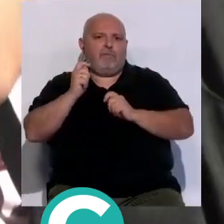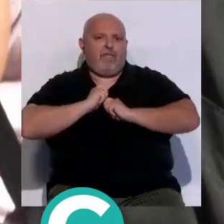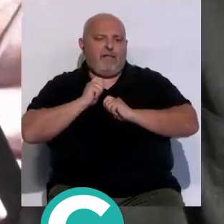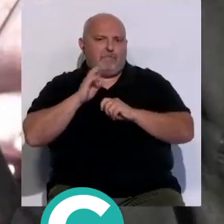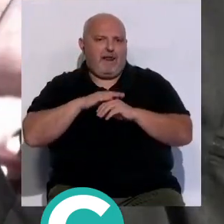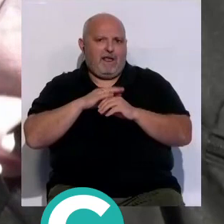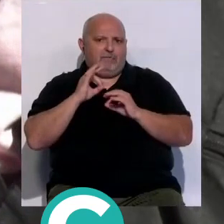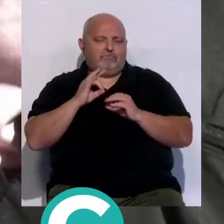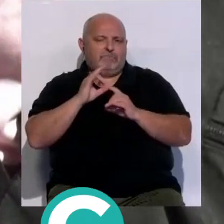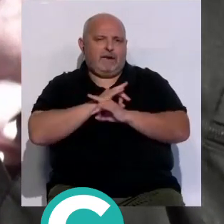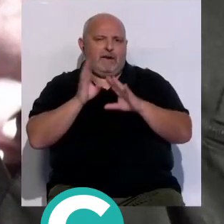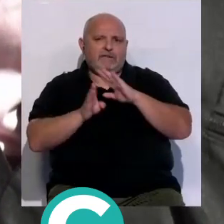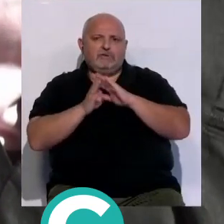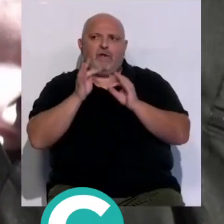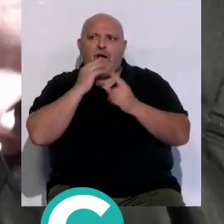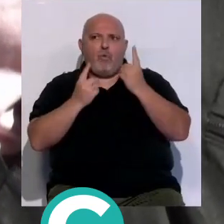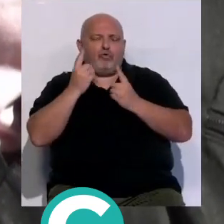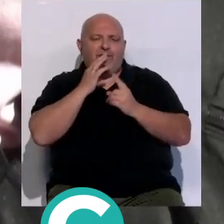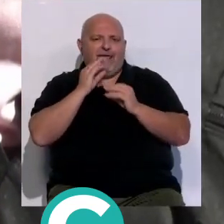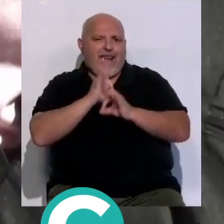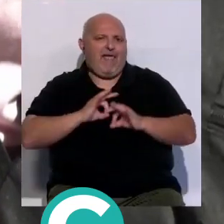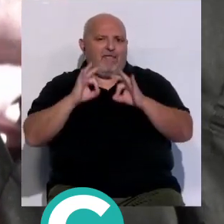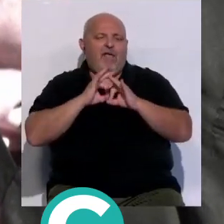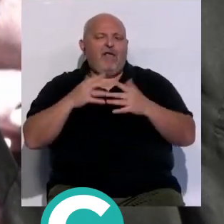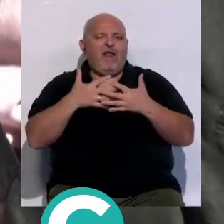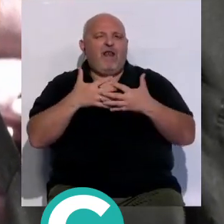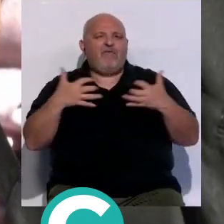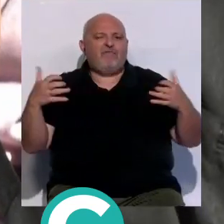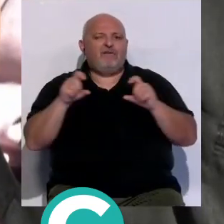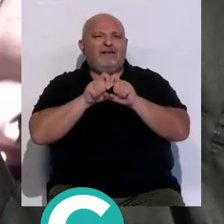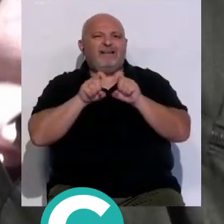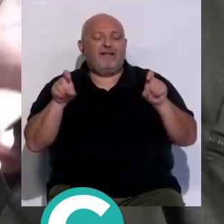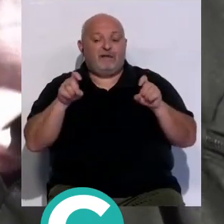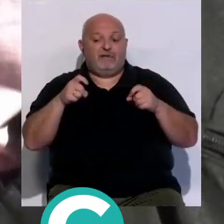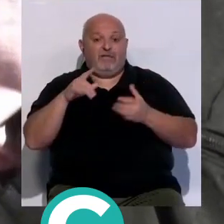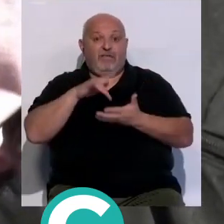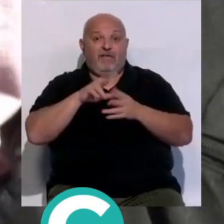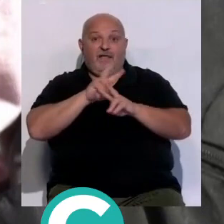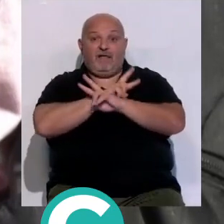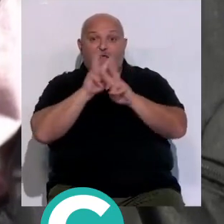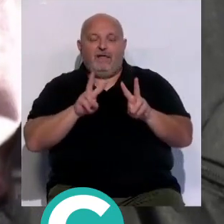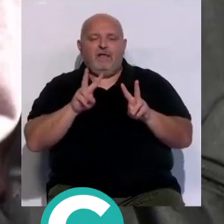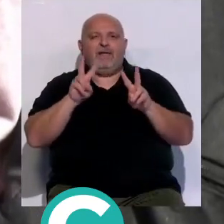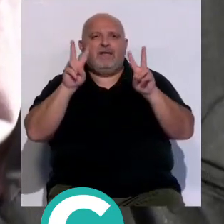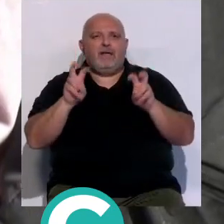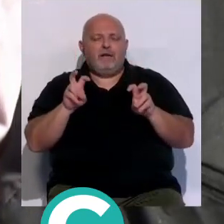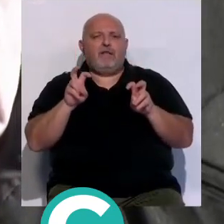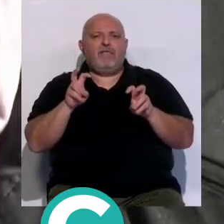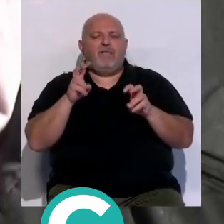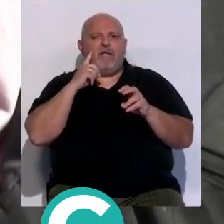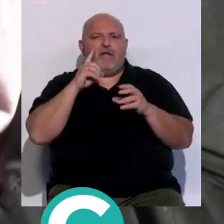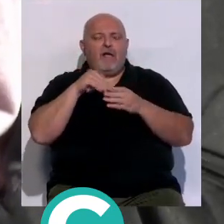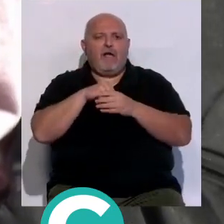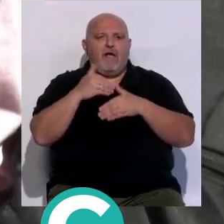cuentan y que se mantienen sin desarrollar el lema escogido para la movilización en este día internacional ha sido de la